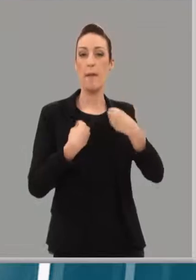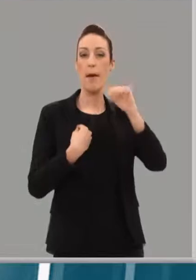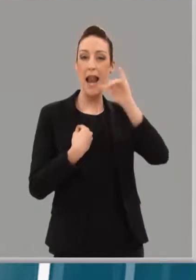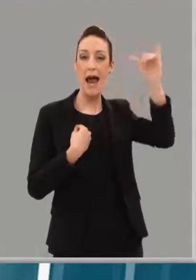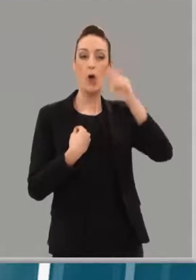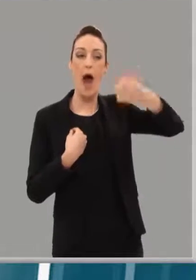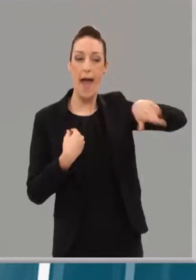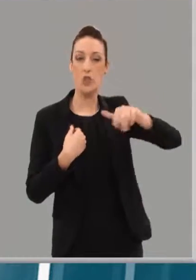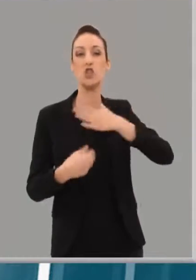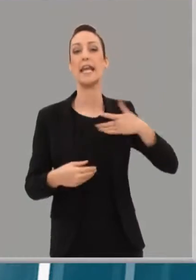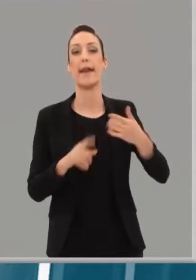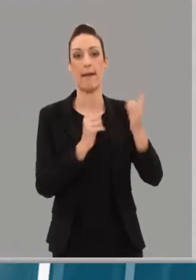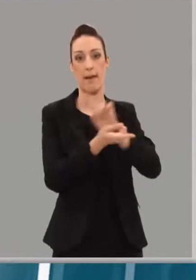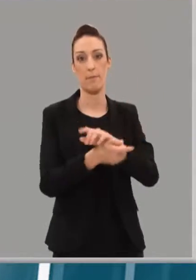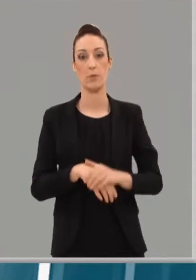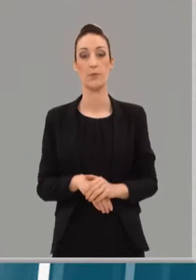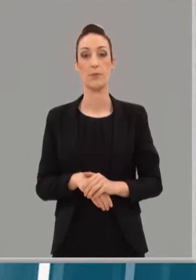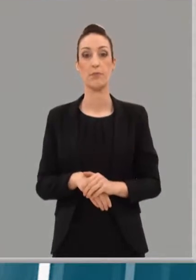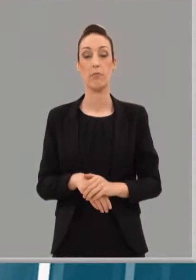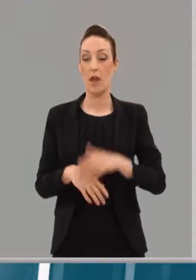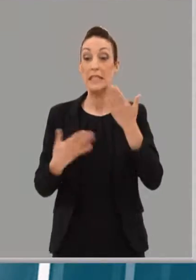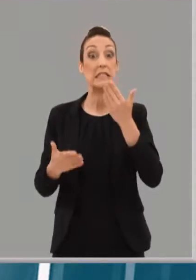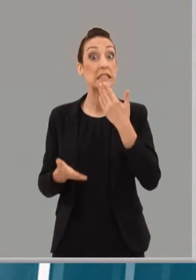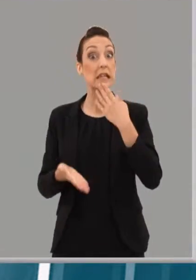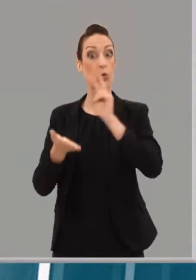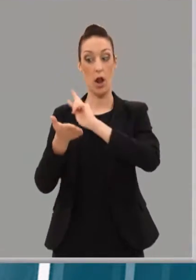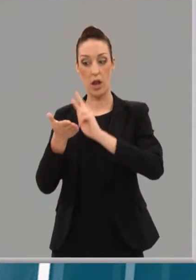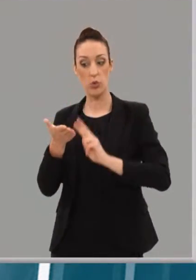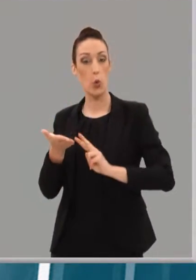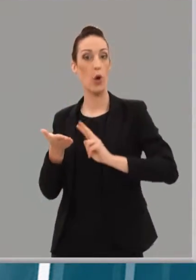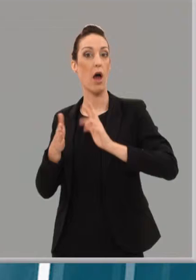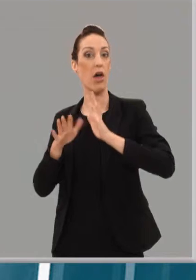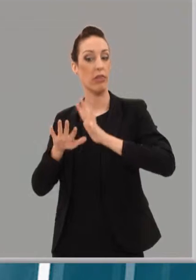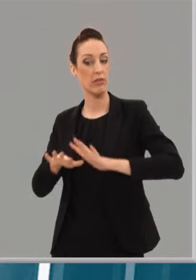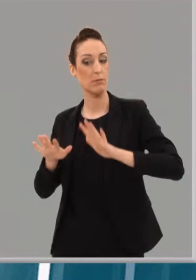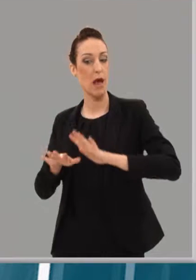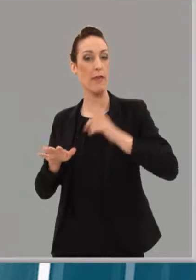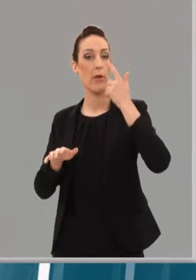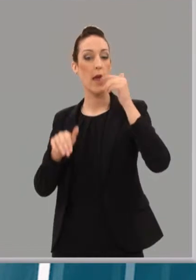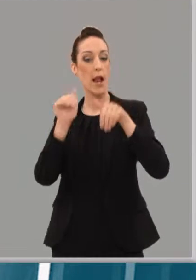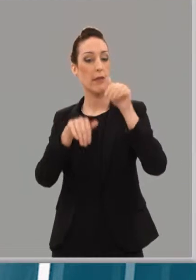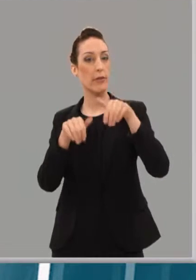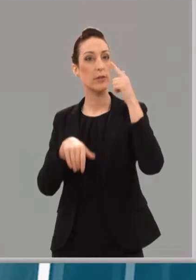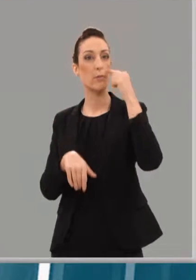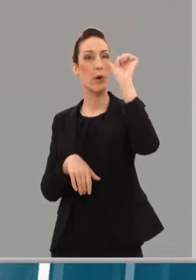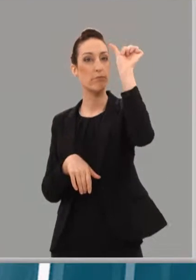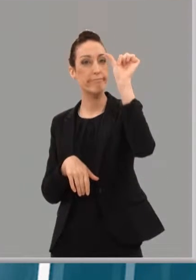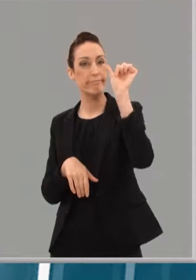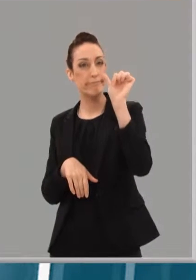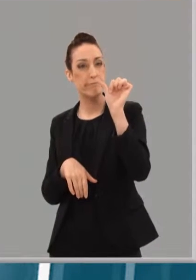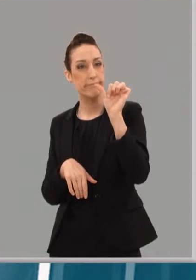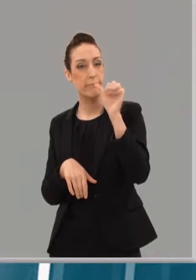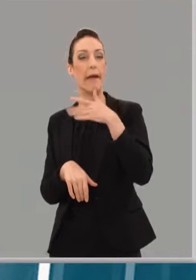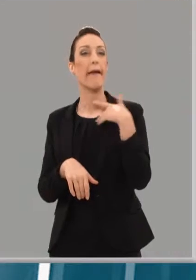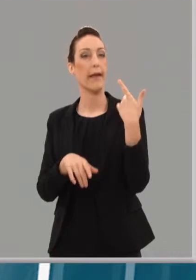demostrado, quien haya hecho una lectura sosegada y pausada de las elecciones, es que hay una clara voluntad de